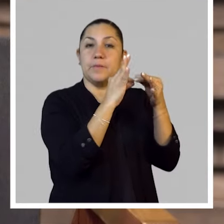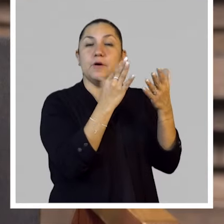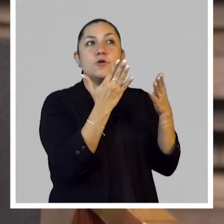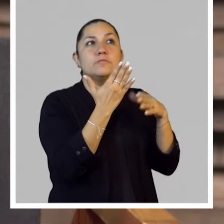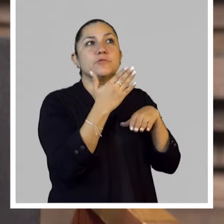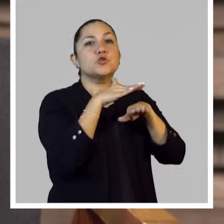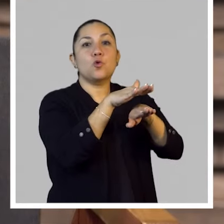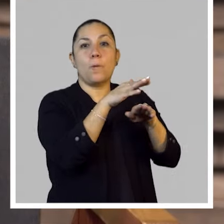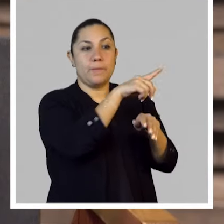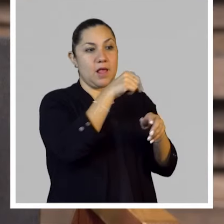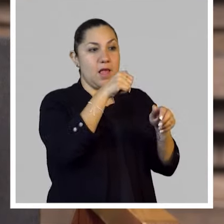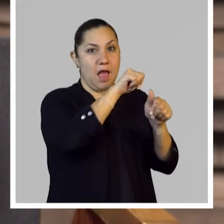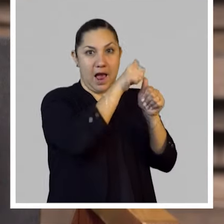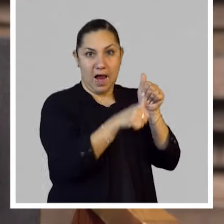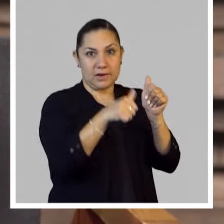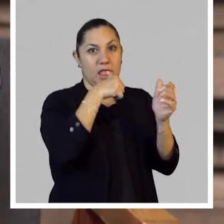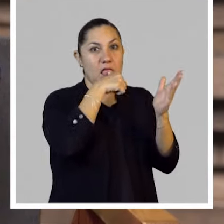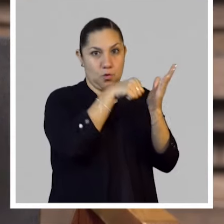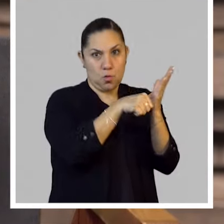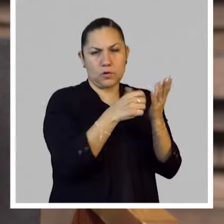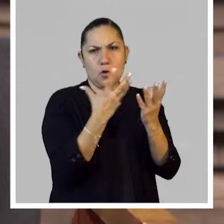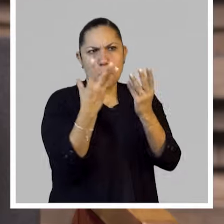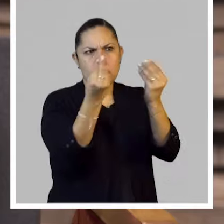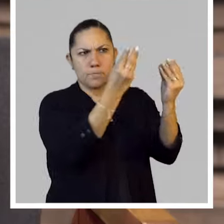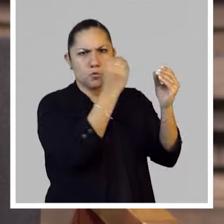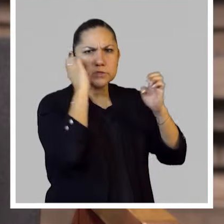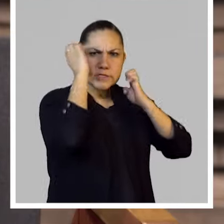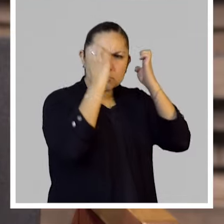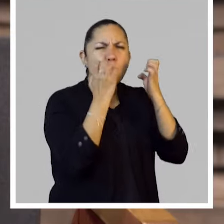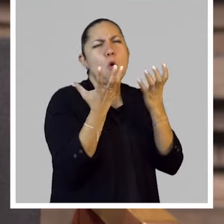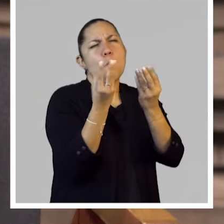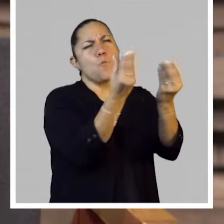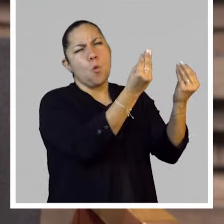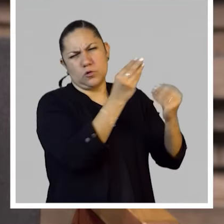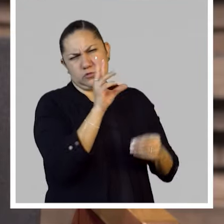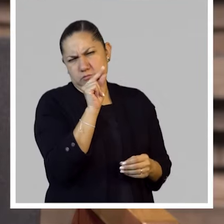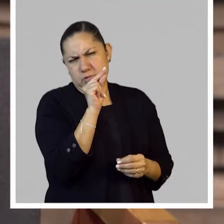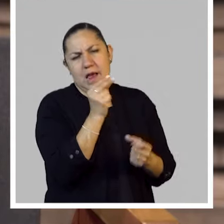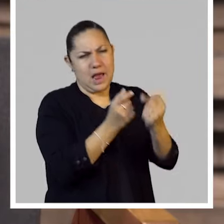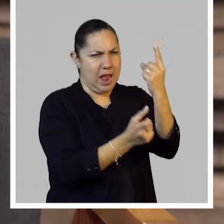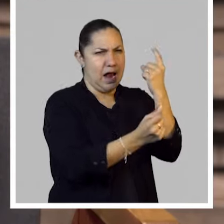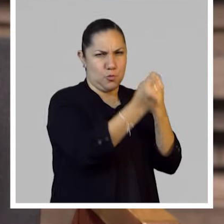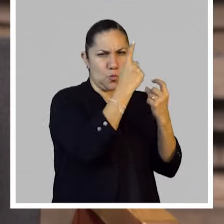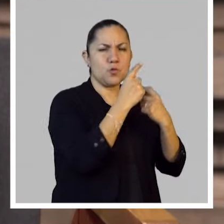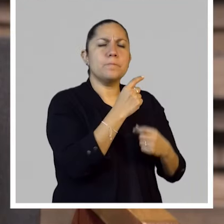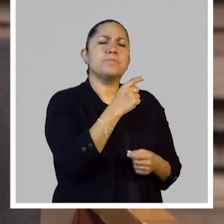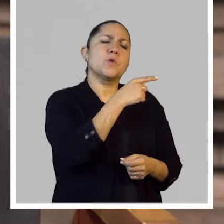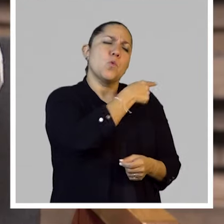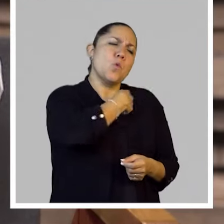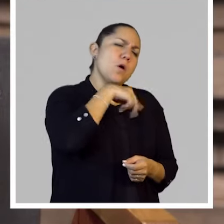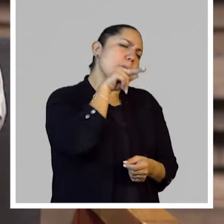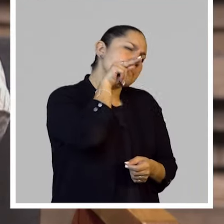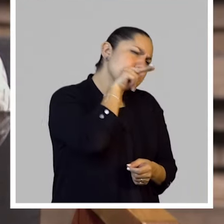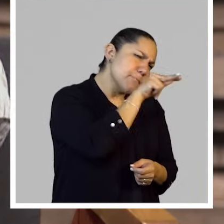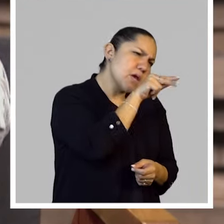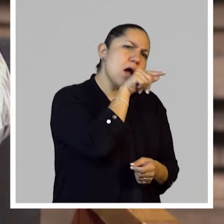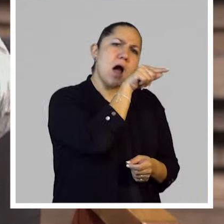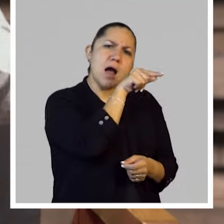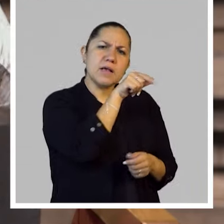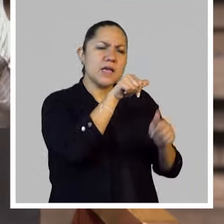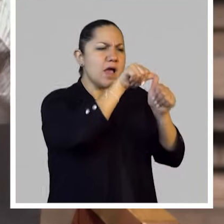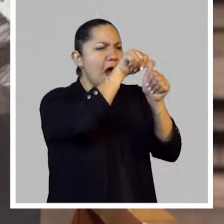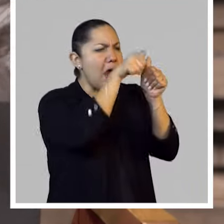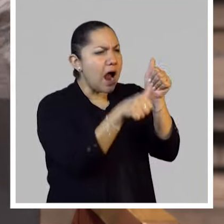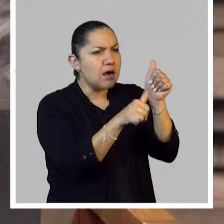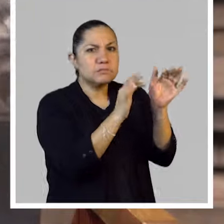exposiciones sobre arte correo, bueno, no muchas, pero un par de piezas exhibidas sobre arte correo y que lo que se veía era la pieza finalizada,